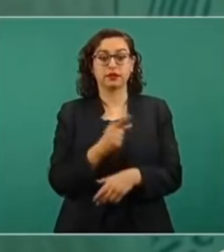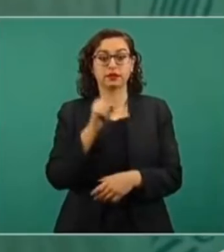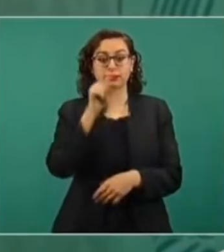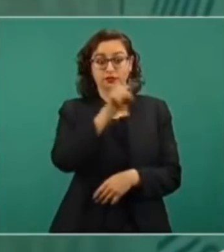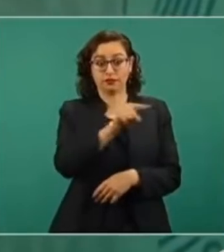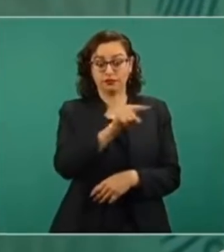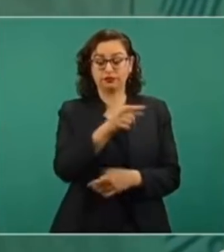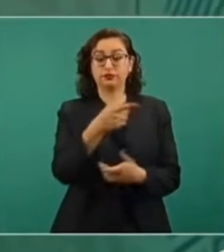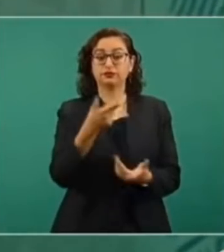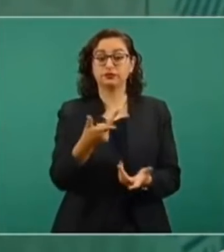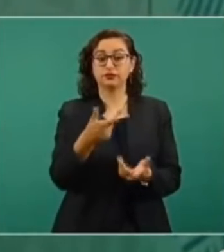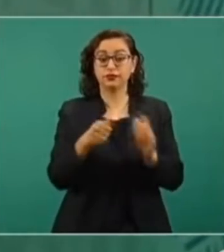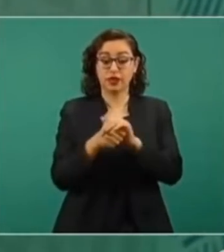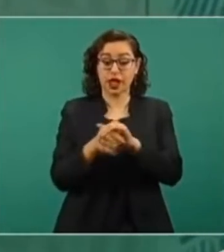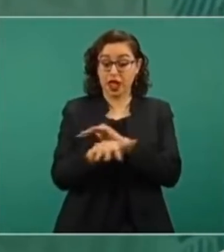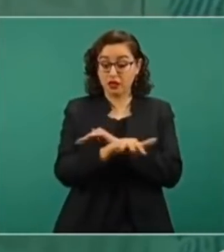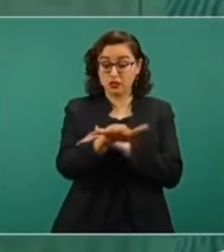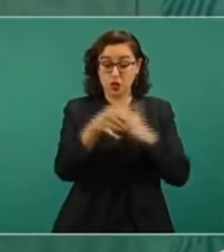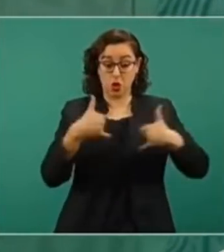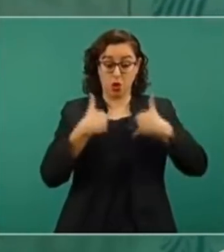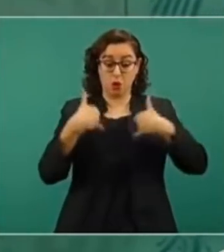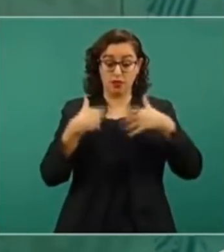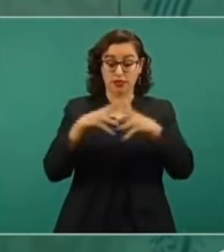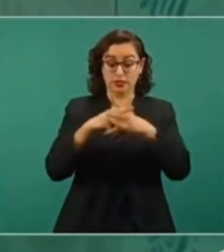la desaparición de los jóvenes de Ayotzinapa,